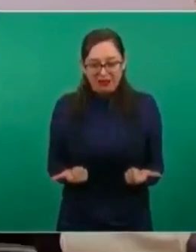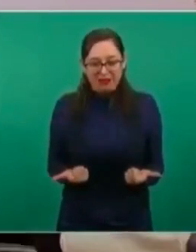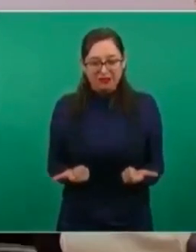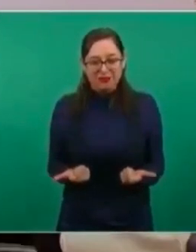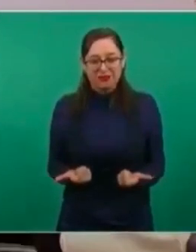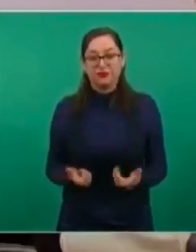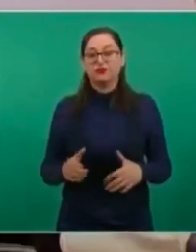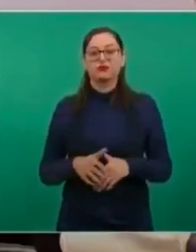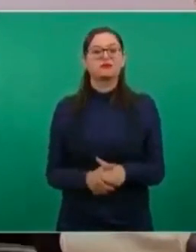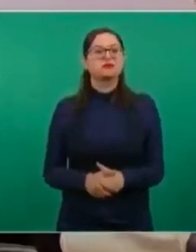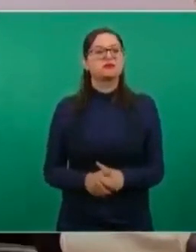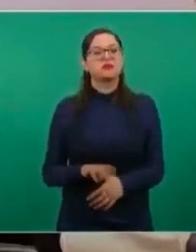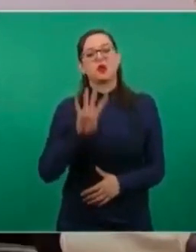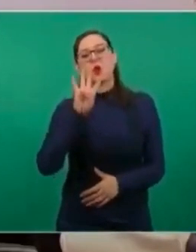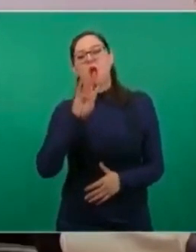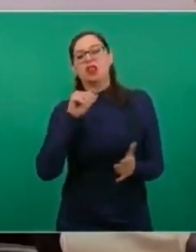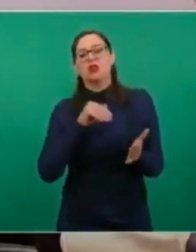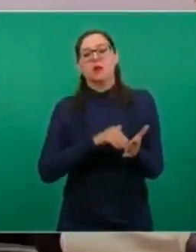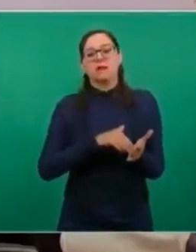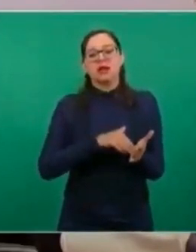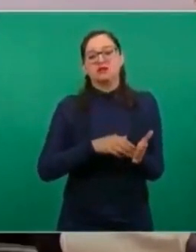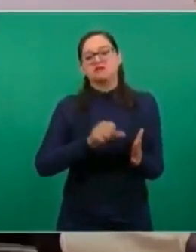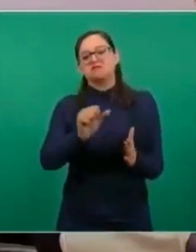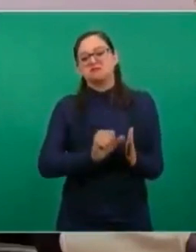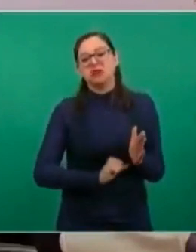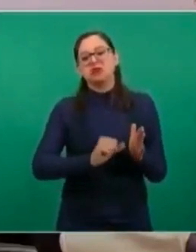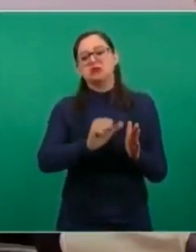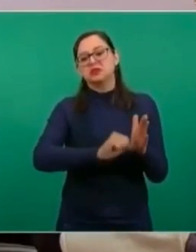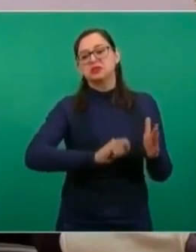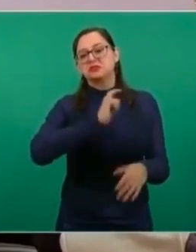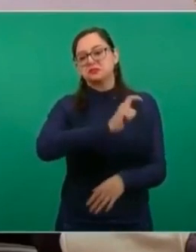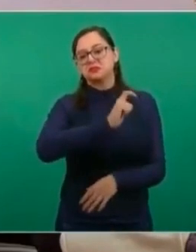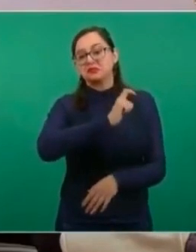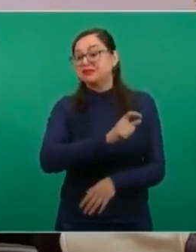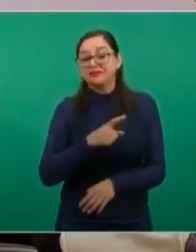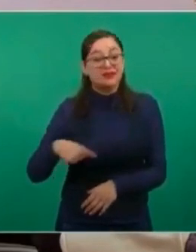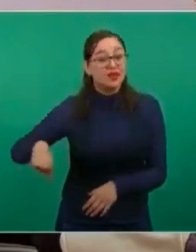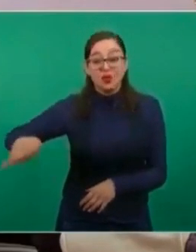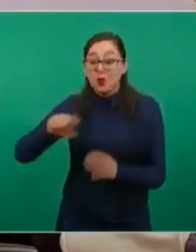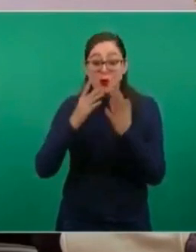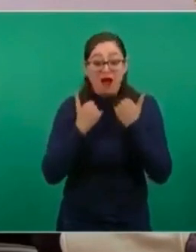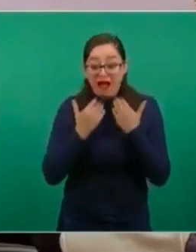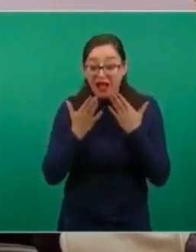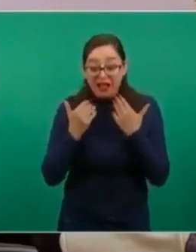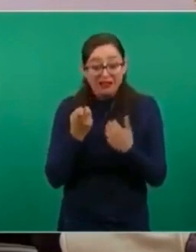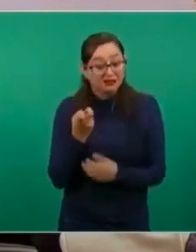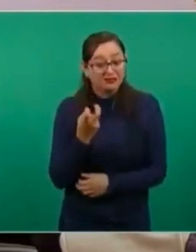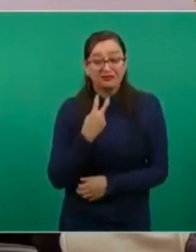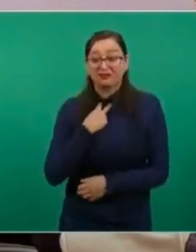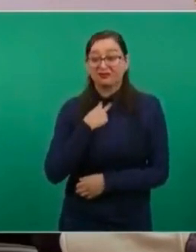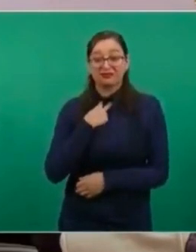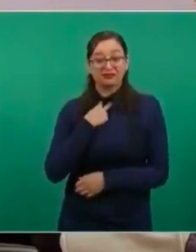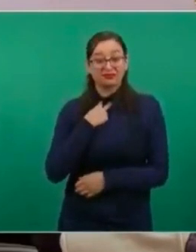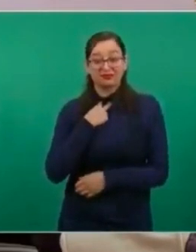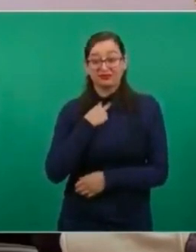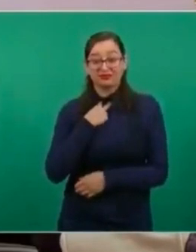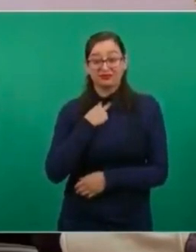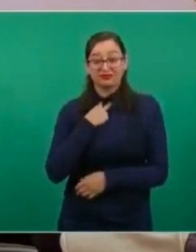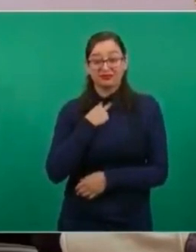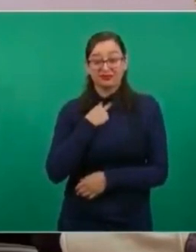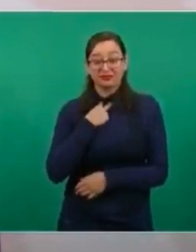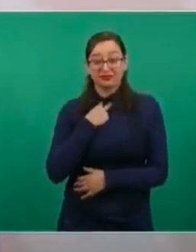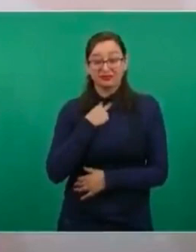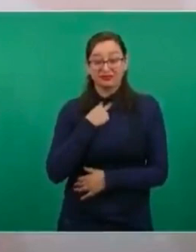4 mil pesos mensuales. No tienen para pagar eso. Y